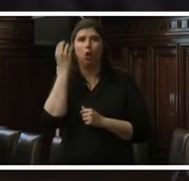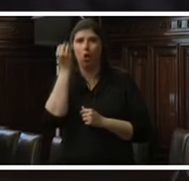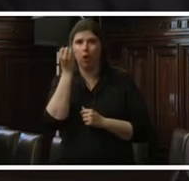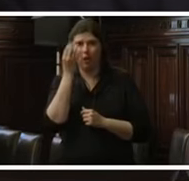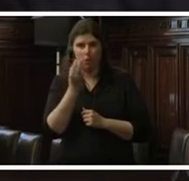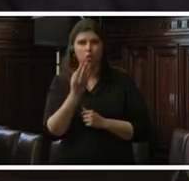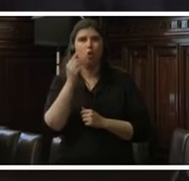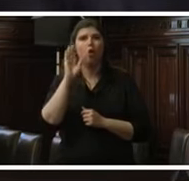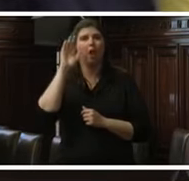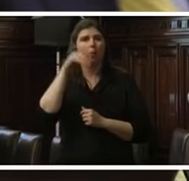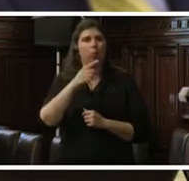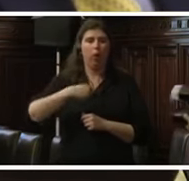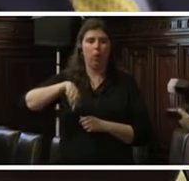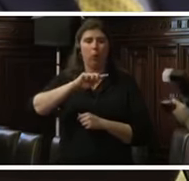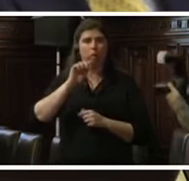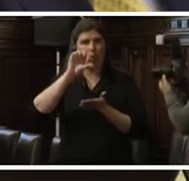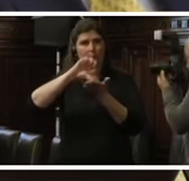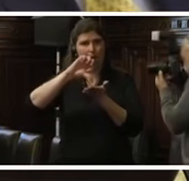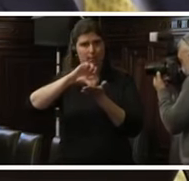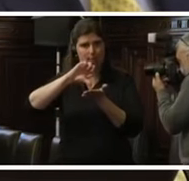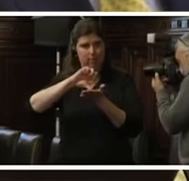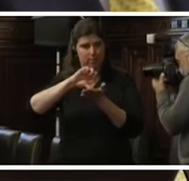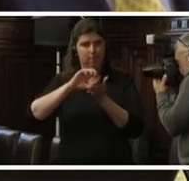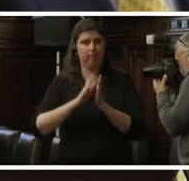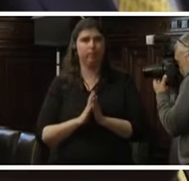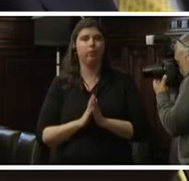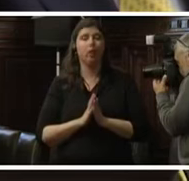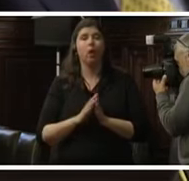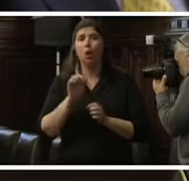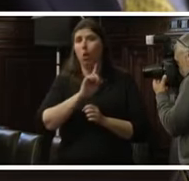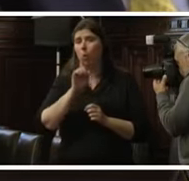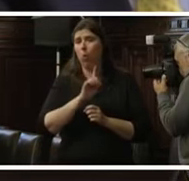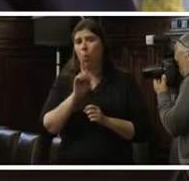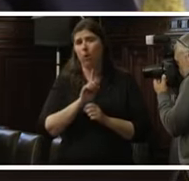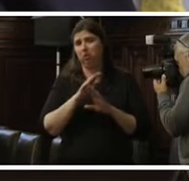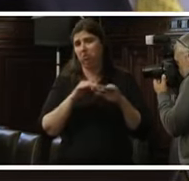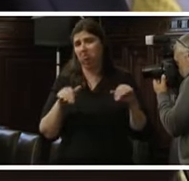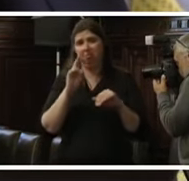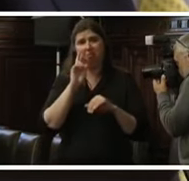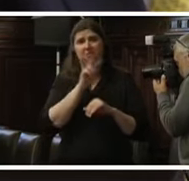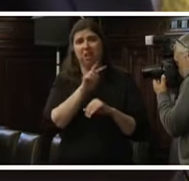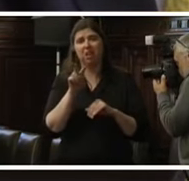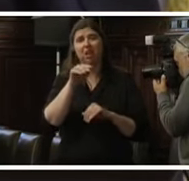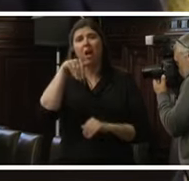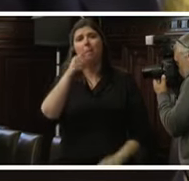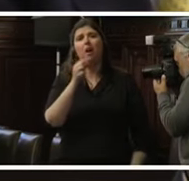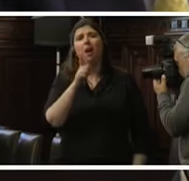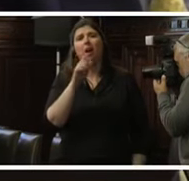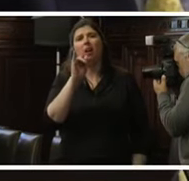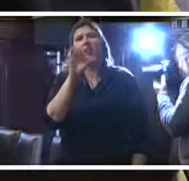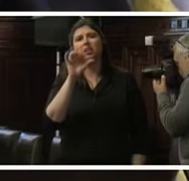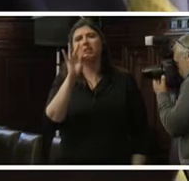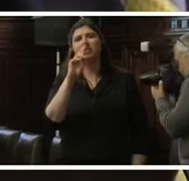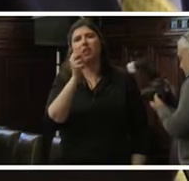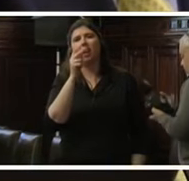the Republic of our country. Desde ya, no es común ver a magistrados en ejercicio de la más